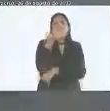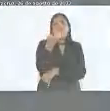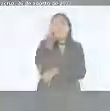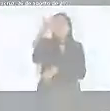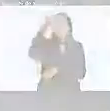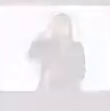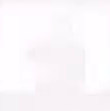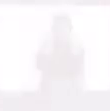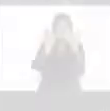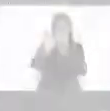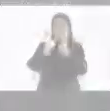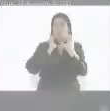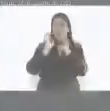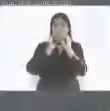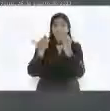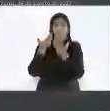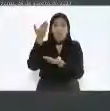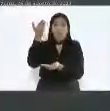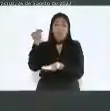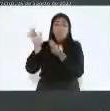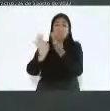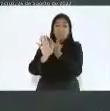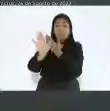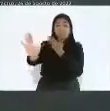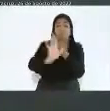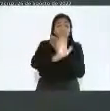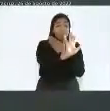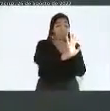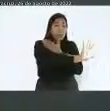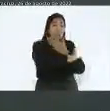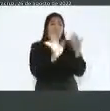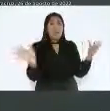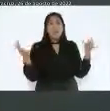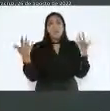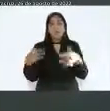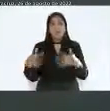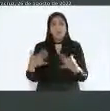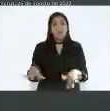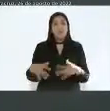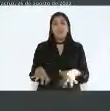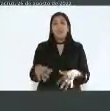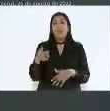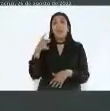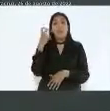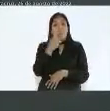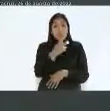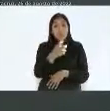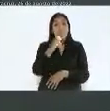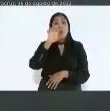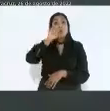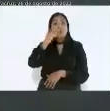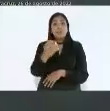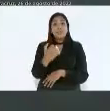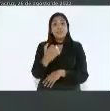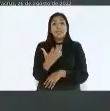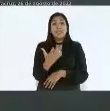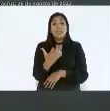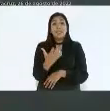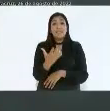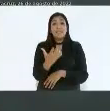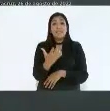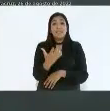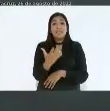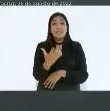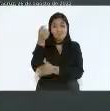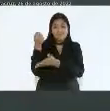bajo. La inversión que dio estos beneficios fue de 65 millones de